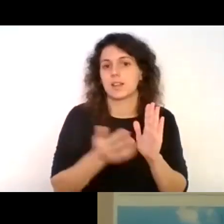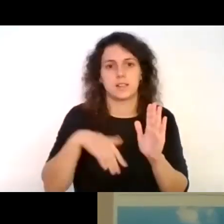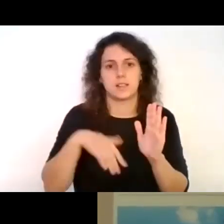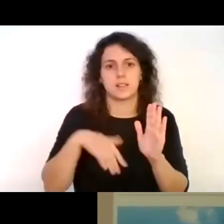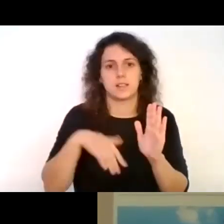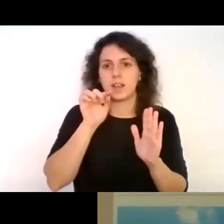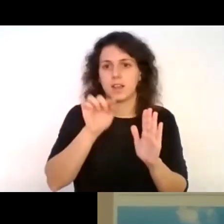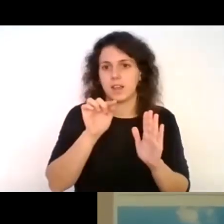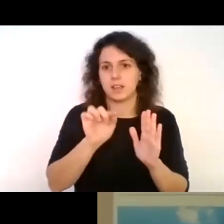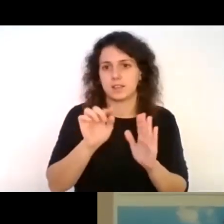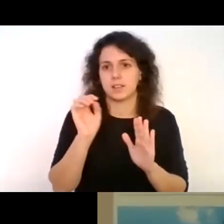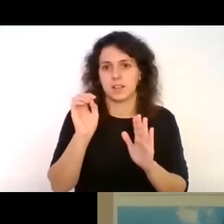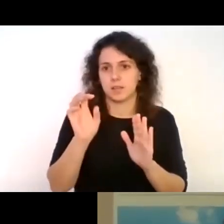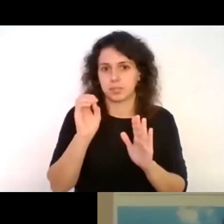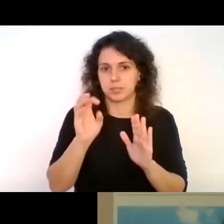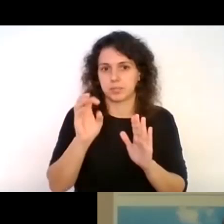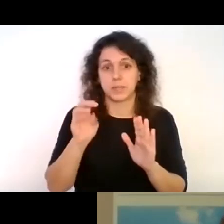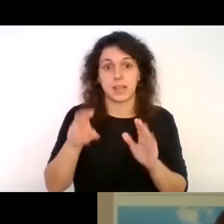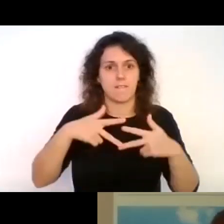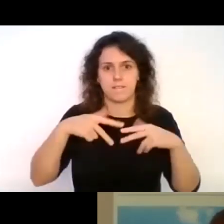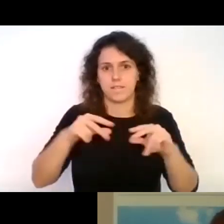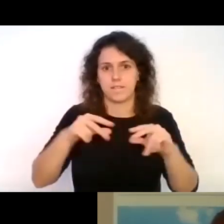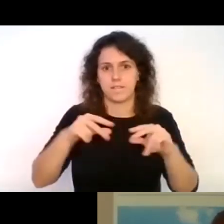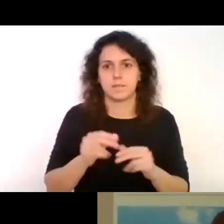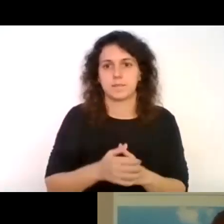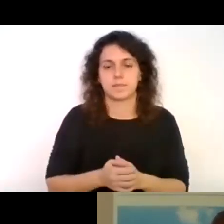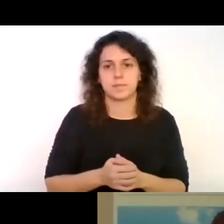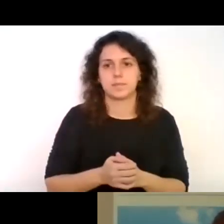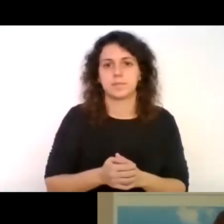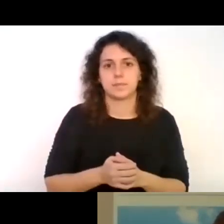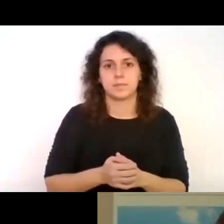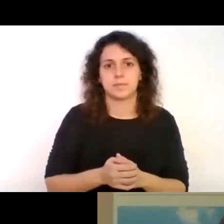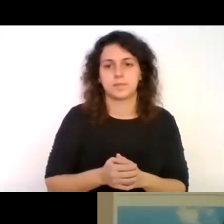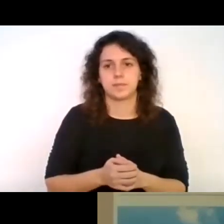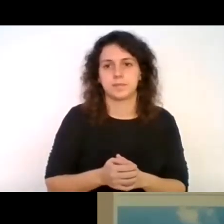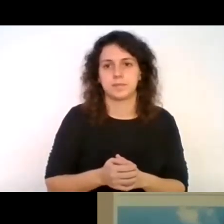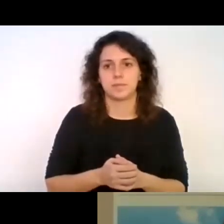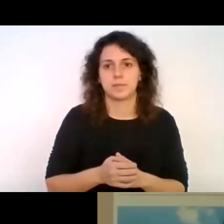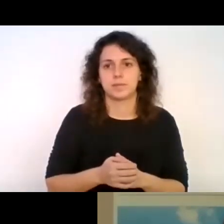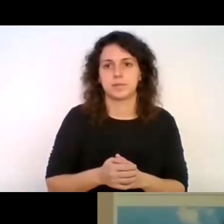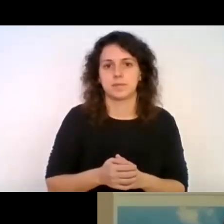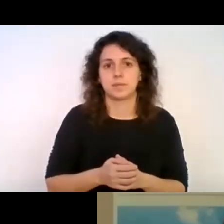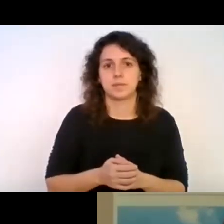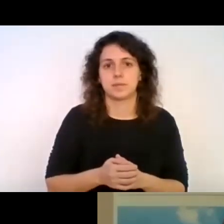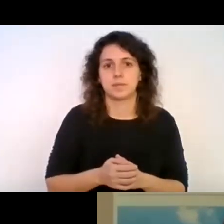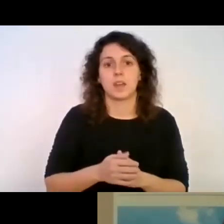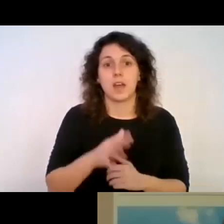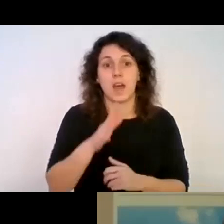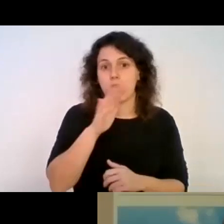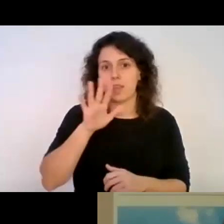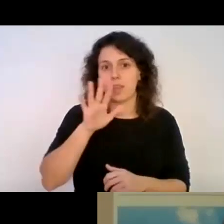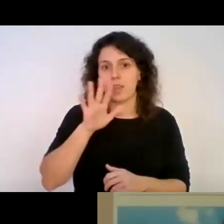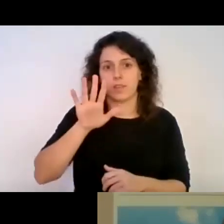esta parte de la mañana. Dentro, tendremos ahora cinco